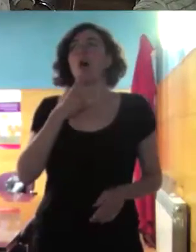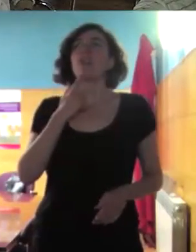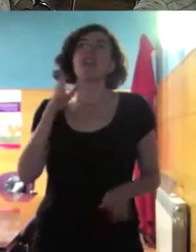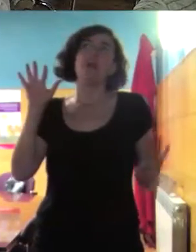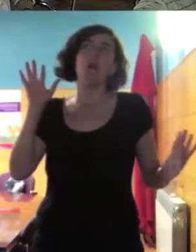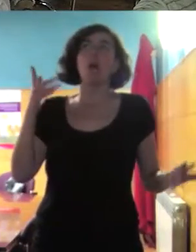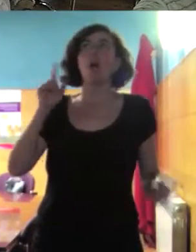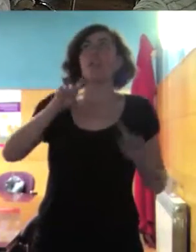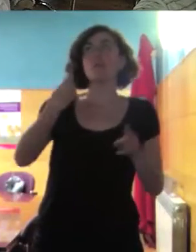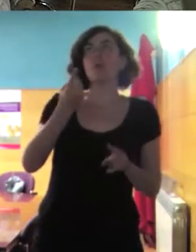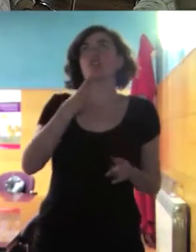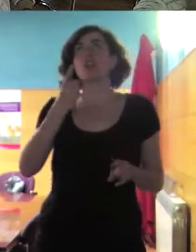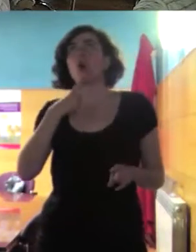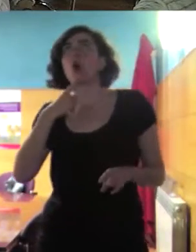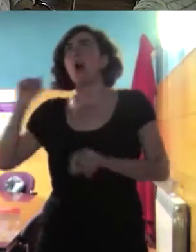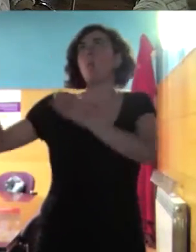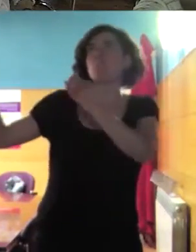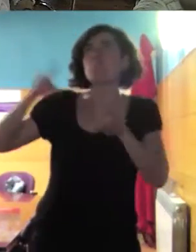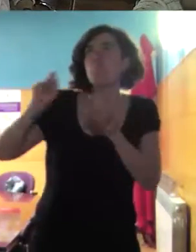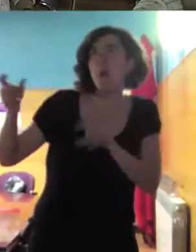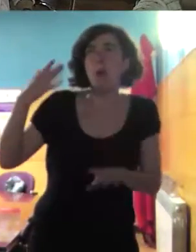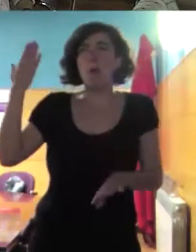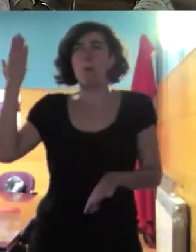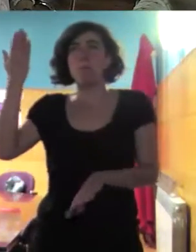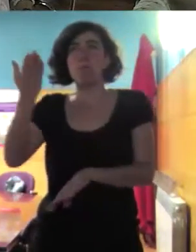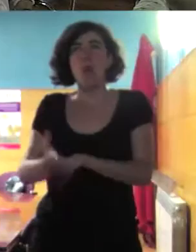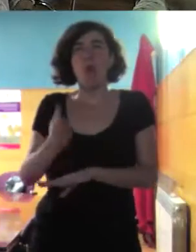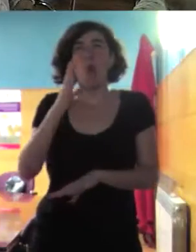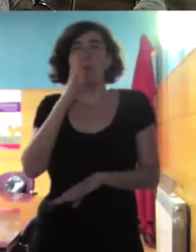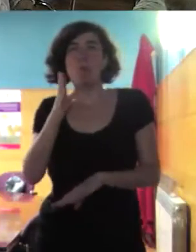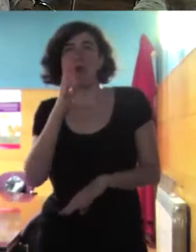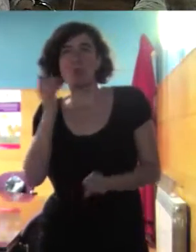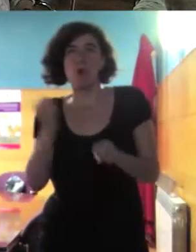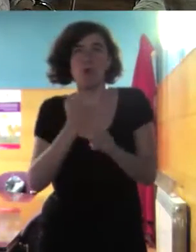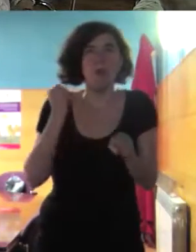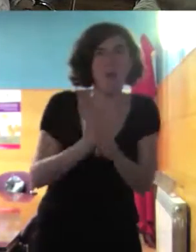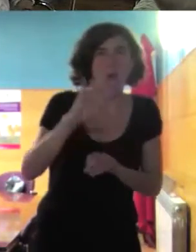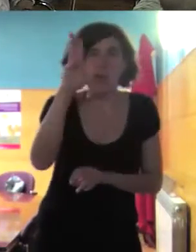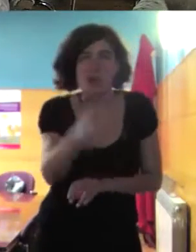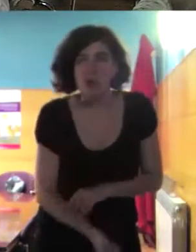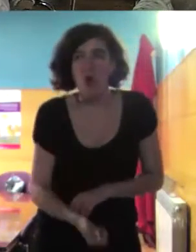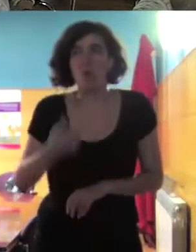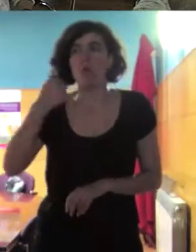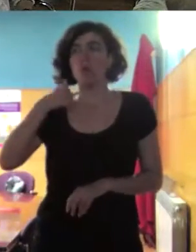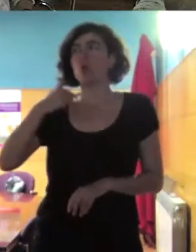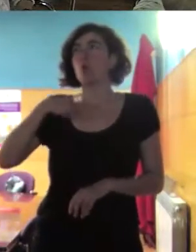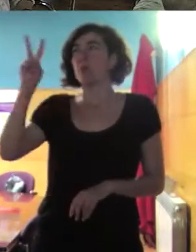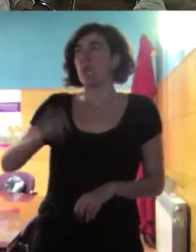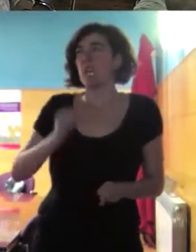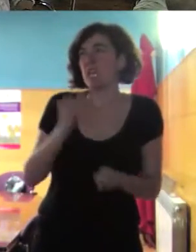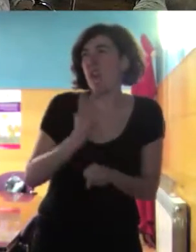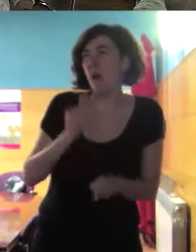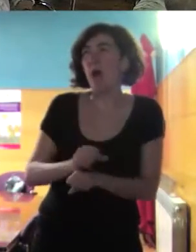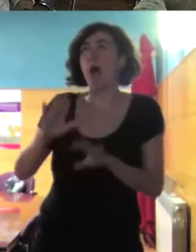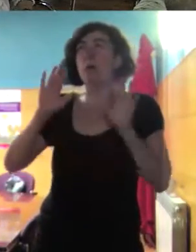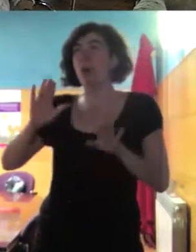porque son unos vagos porque cuando me fui a otro sitio o yo cuando vine aquí vine a trabajar pero esta gente ya